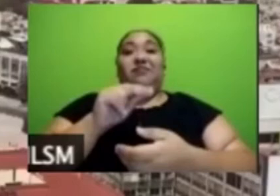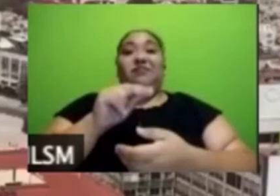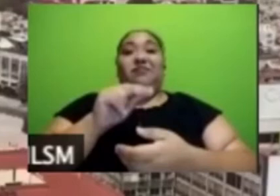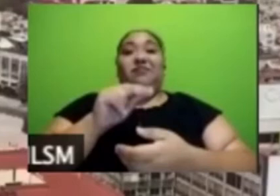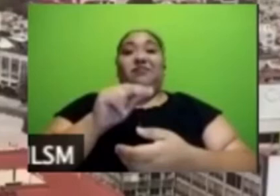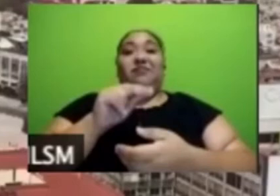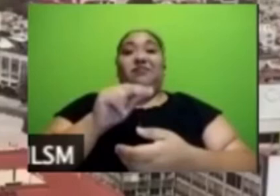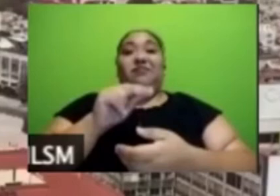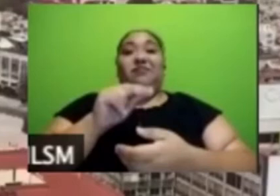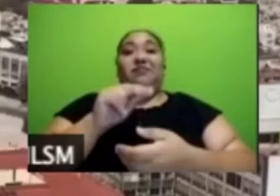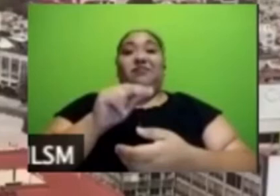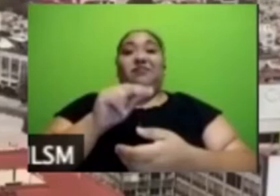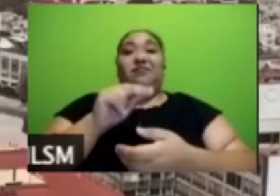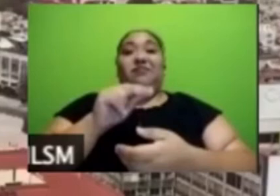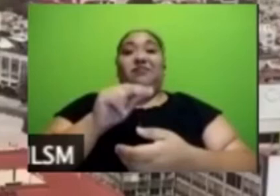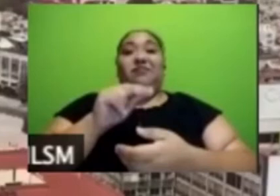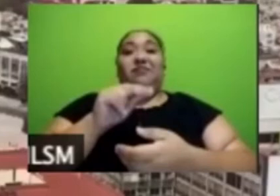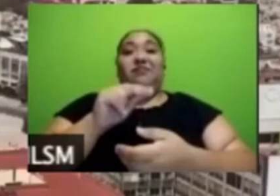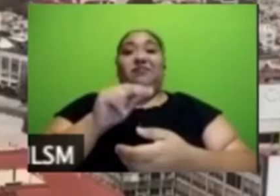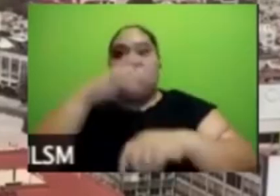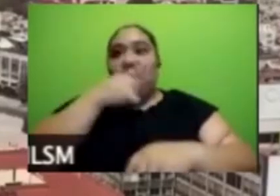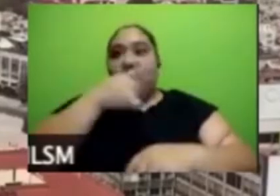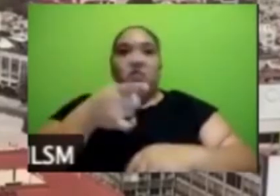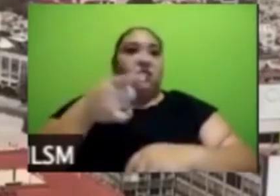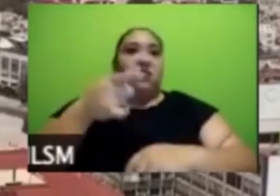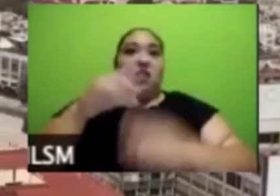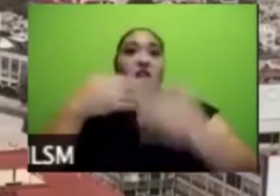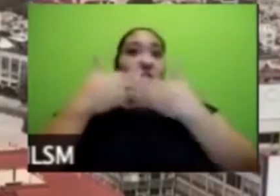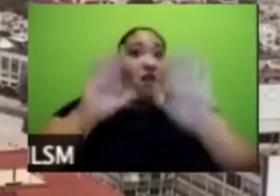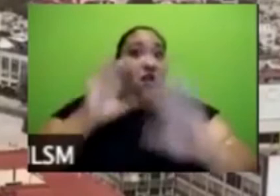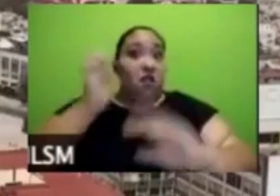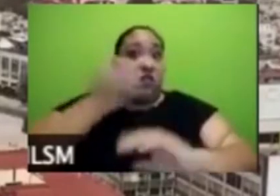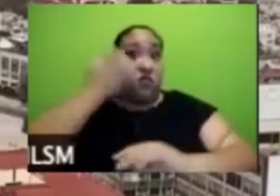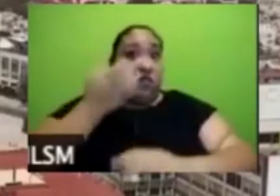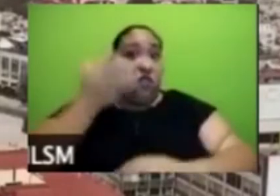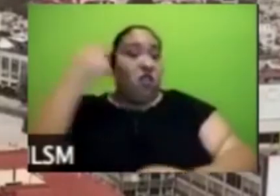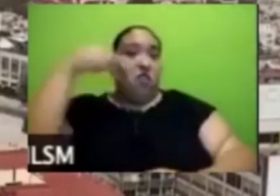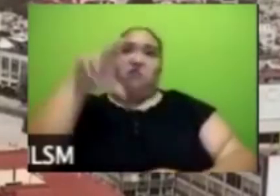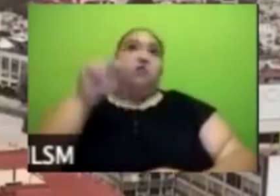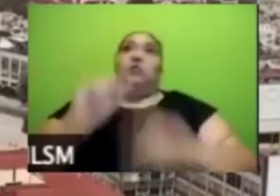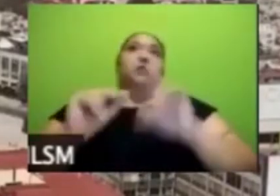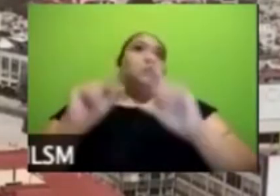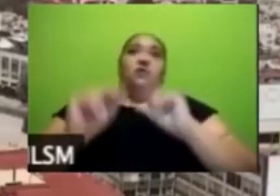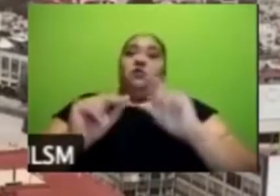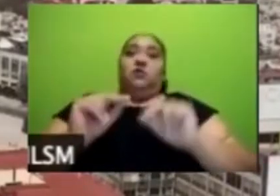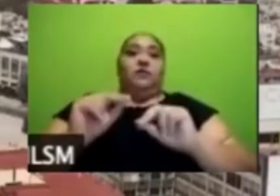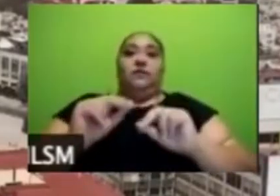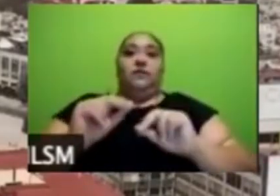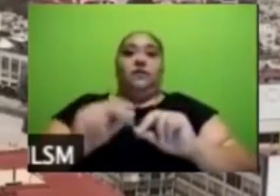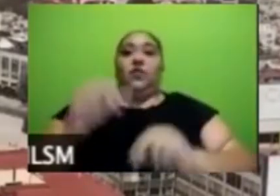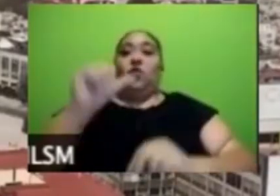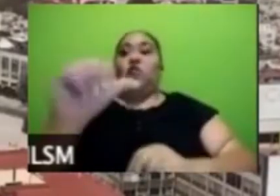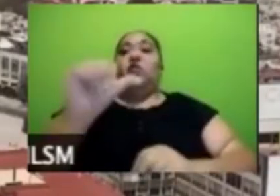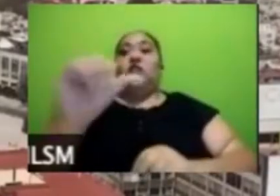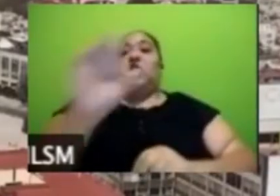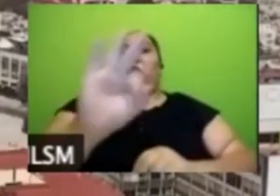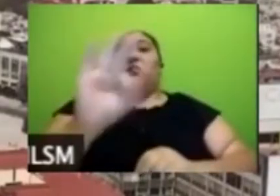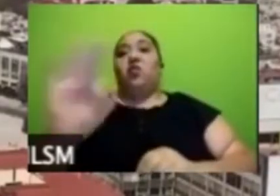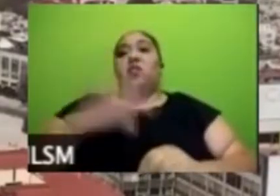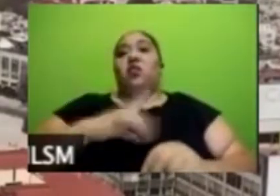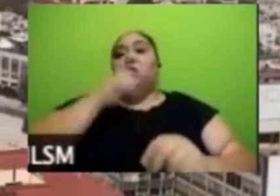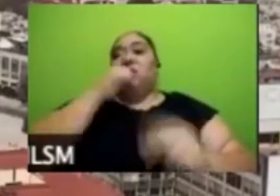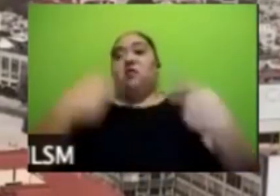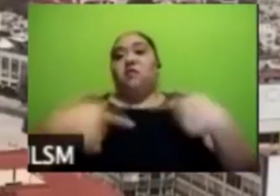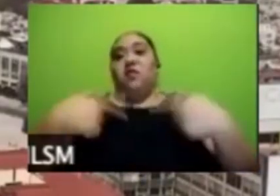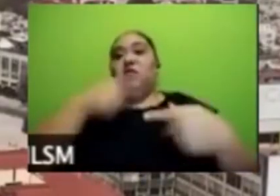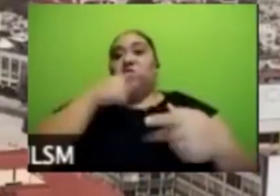hay que hacerlo gradual un 16% dice vámonos por abrir ya todo un 16% dice sigamos